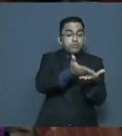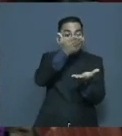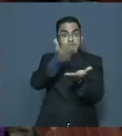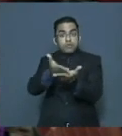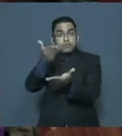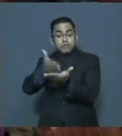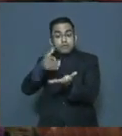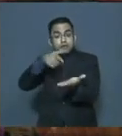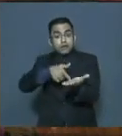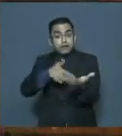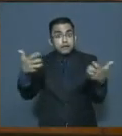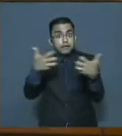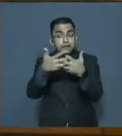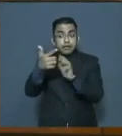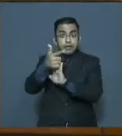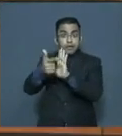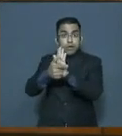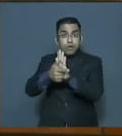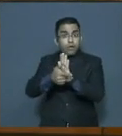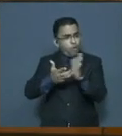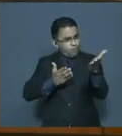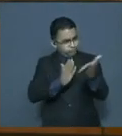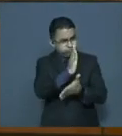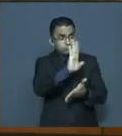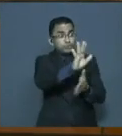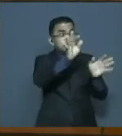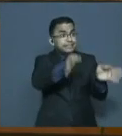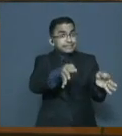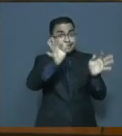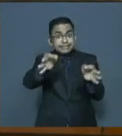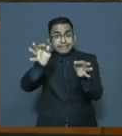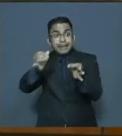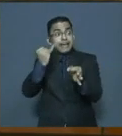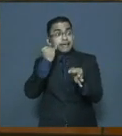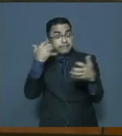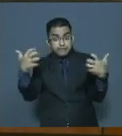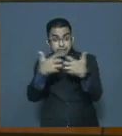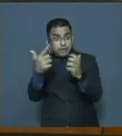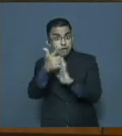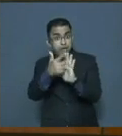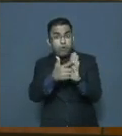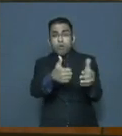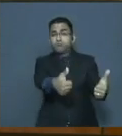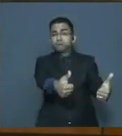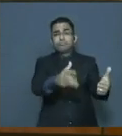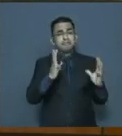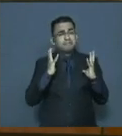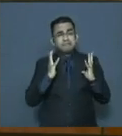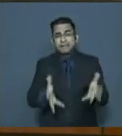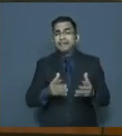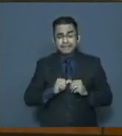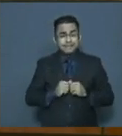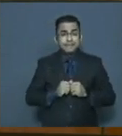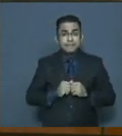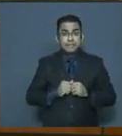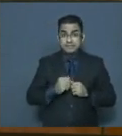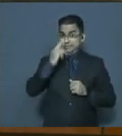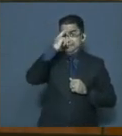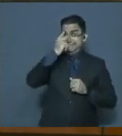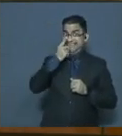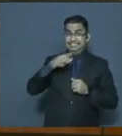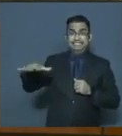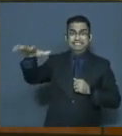ecuanimidad y apego al derecho en cada uno de sus fallos. La República aspira a una justicia